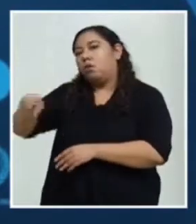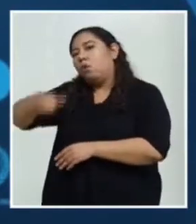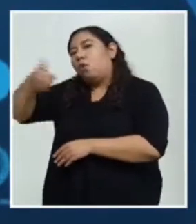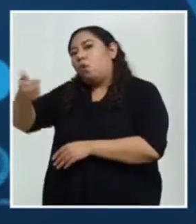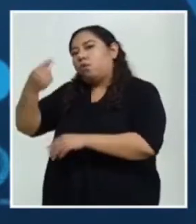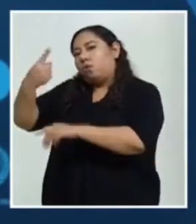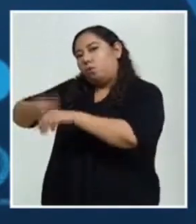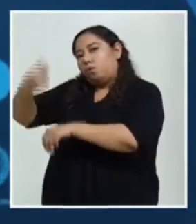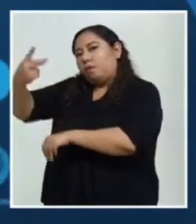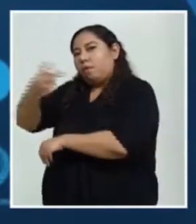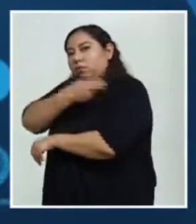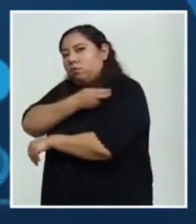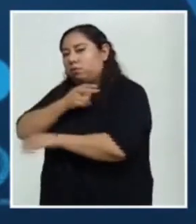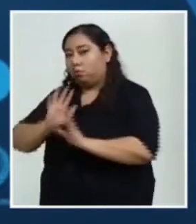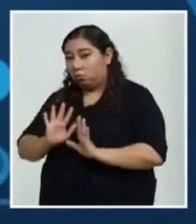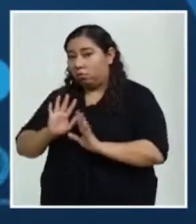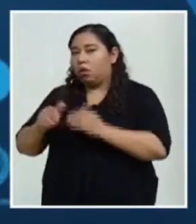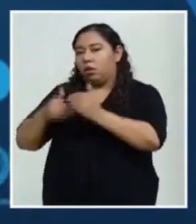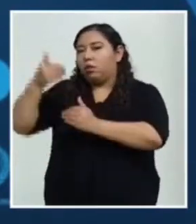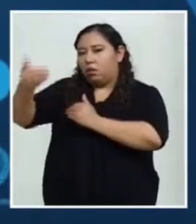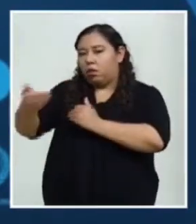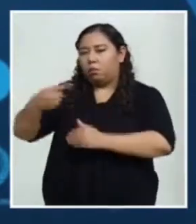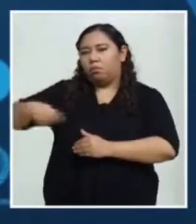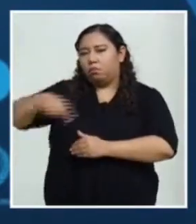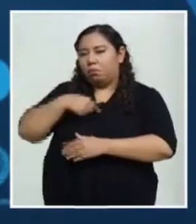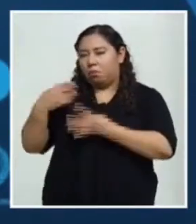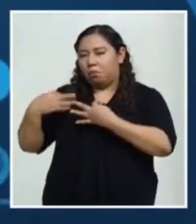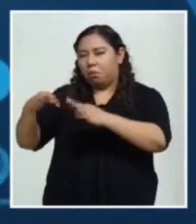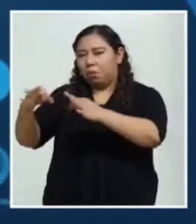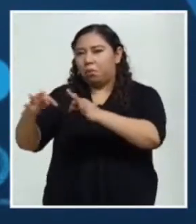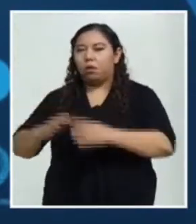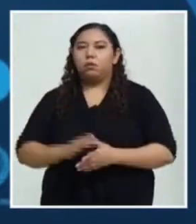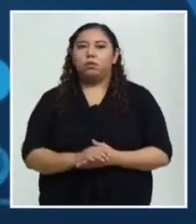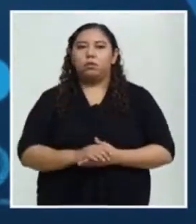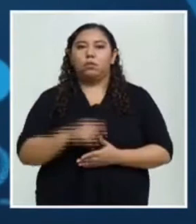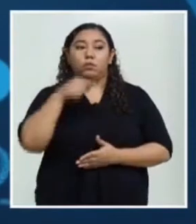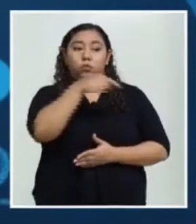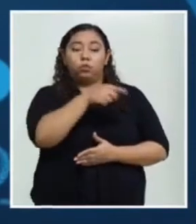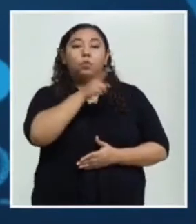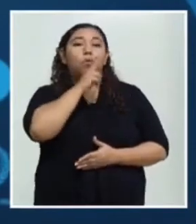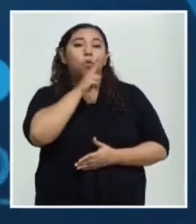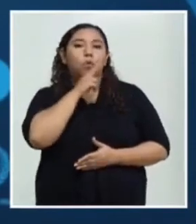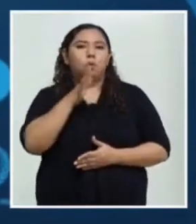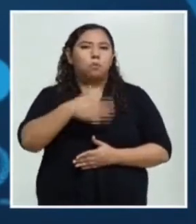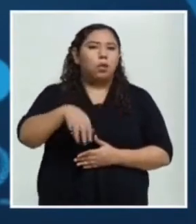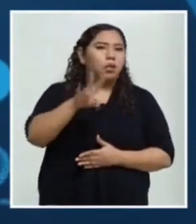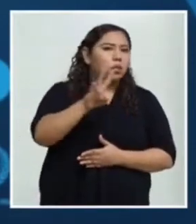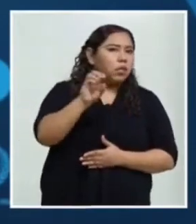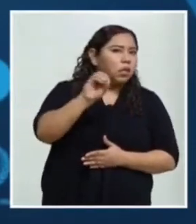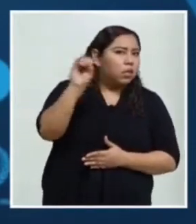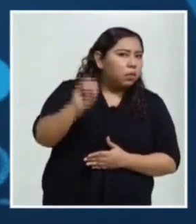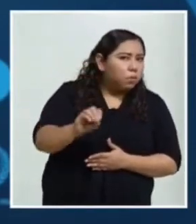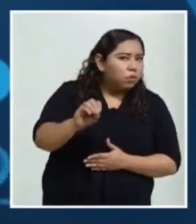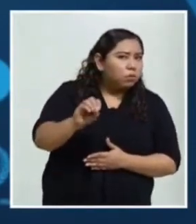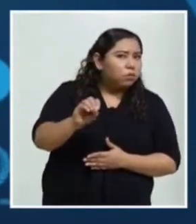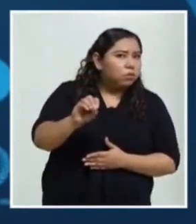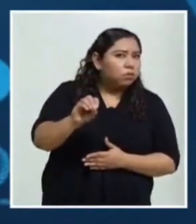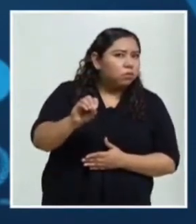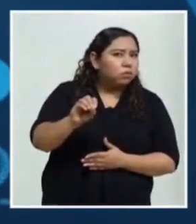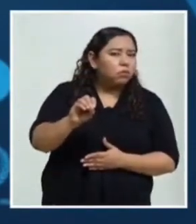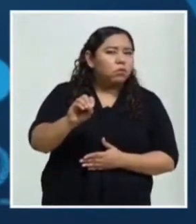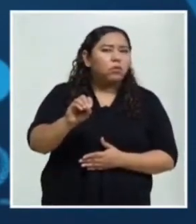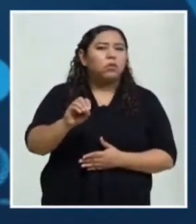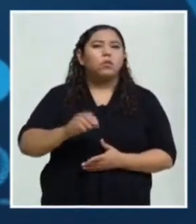al menos los 70% de la población para conjuntamente con las otras medidas conseguir